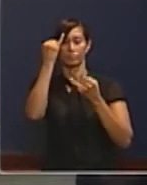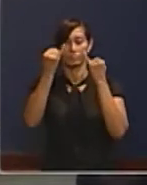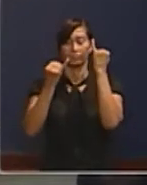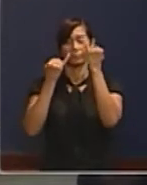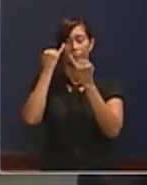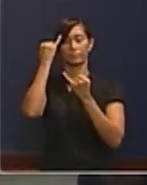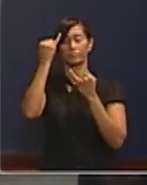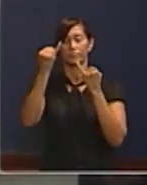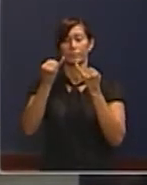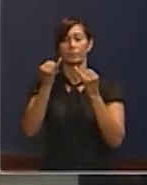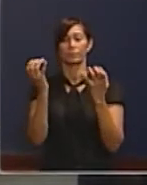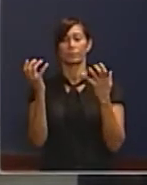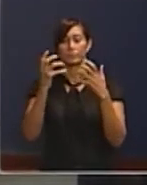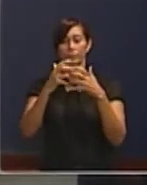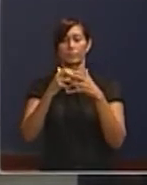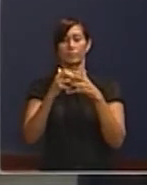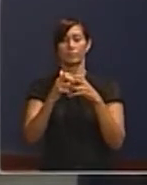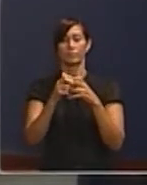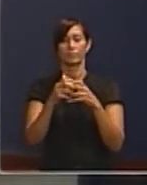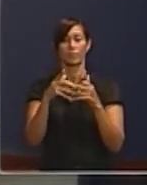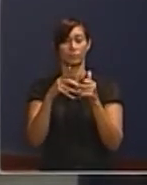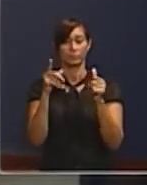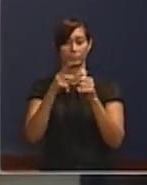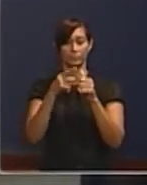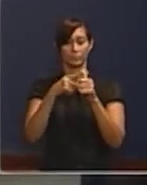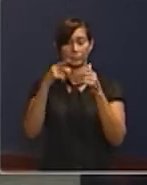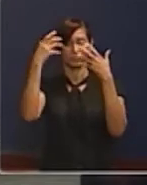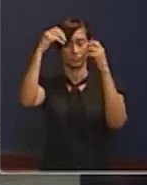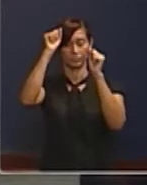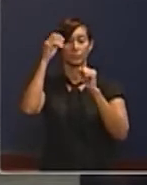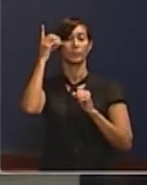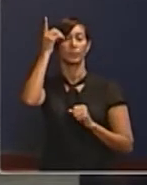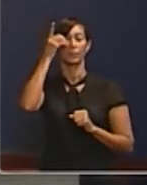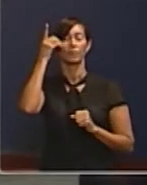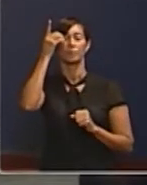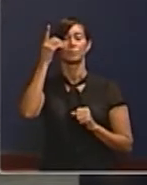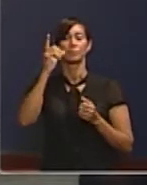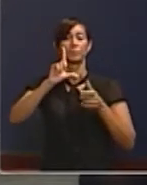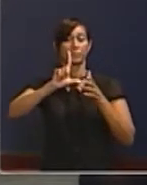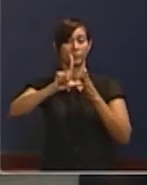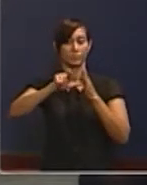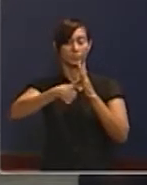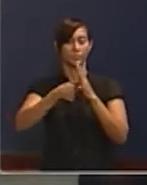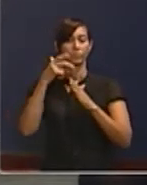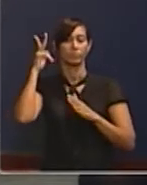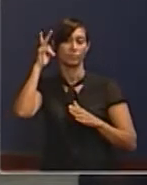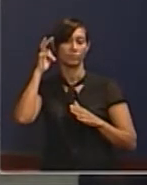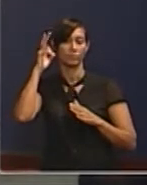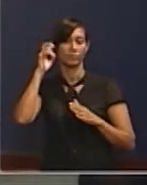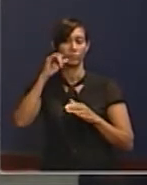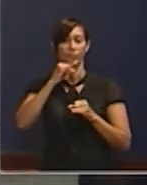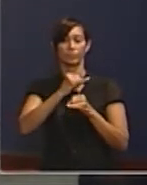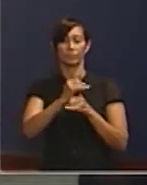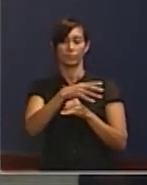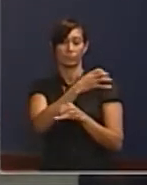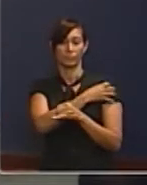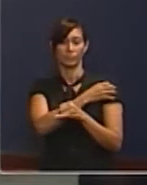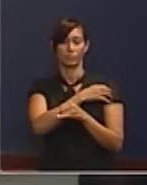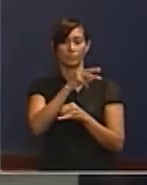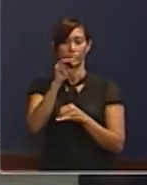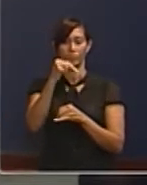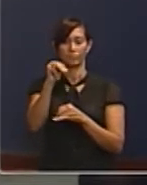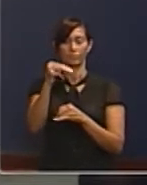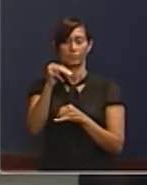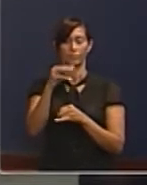de este encuentro con el primer mandatario de la República Dominicana y luego escucharemos al empresario Mauricio